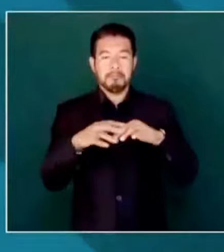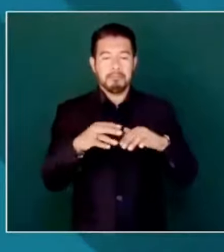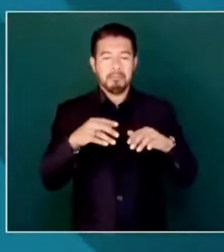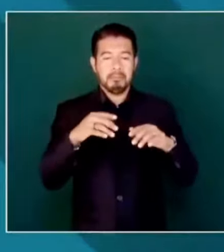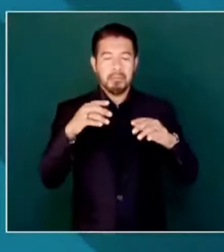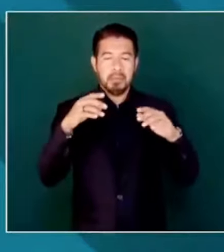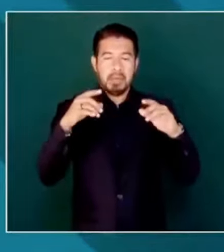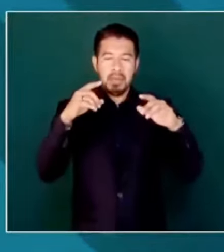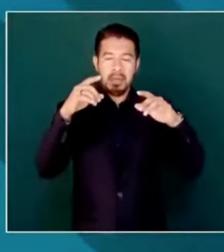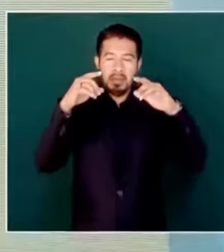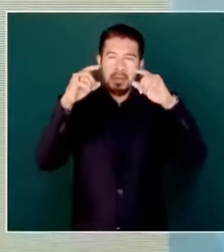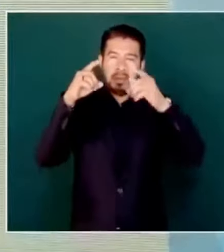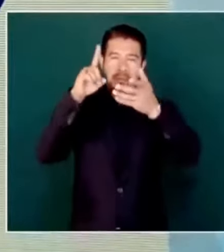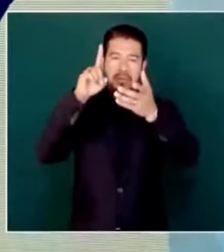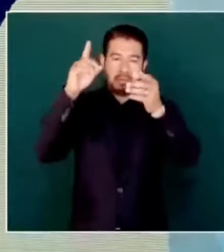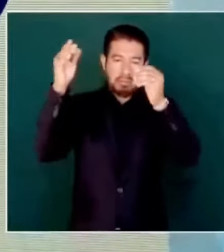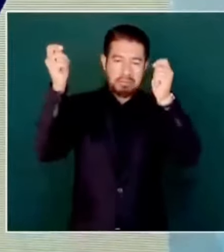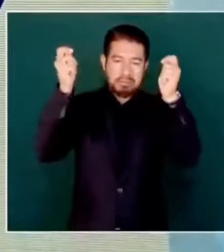arriba,